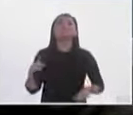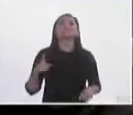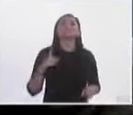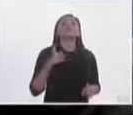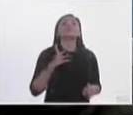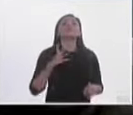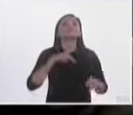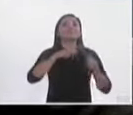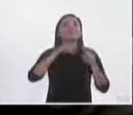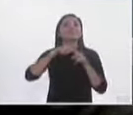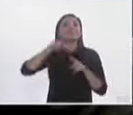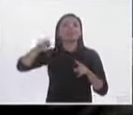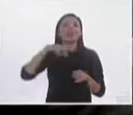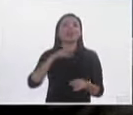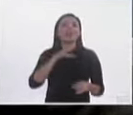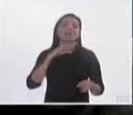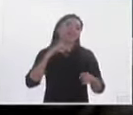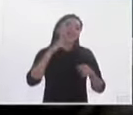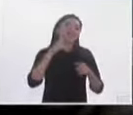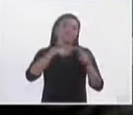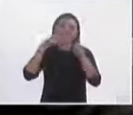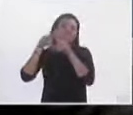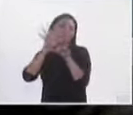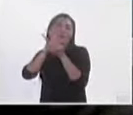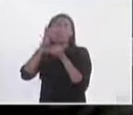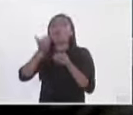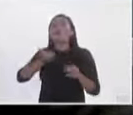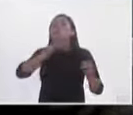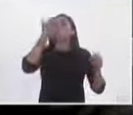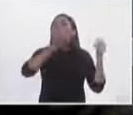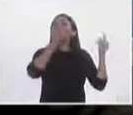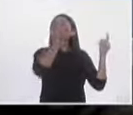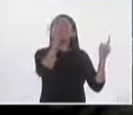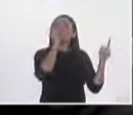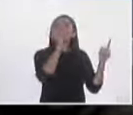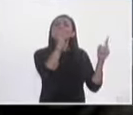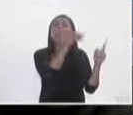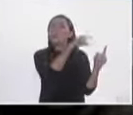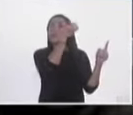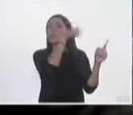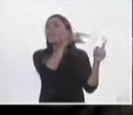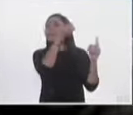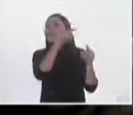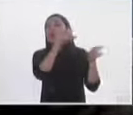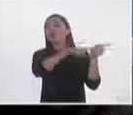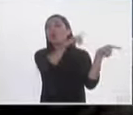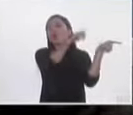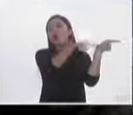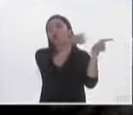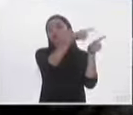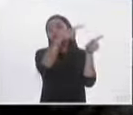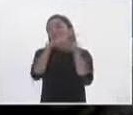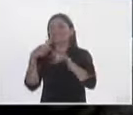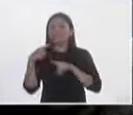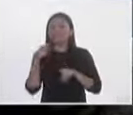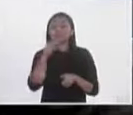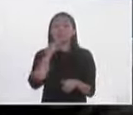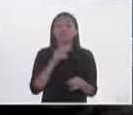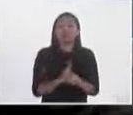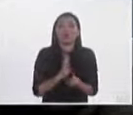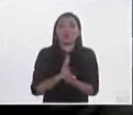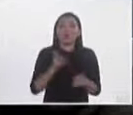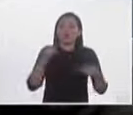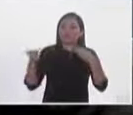los partidos políticos tradicionales, ¿no? Y lo que vamos a ver, sin duda, es que la dinámica legislativa, la dinámica de las